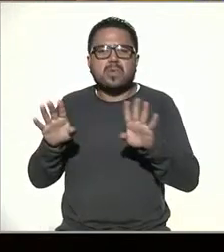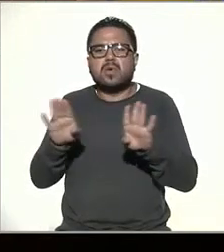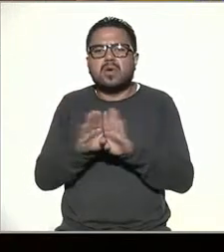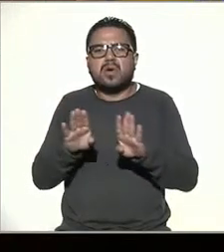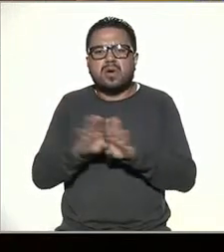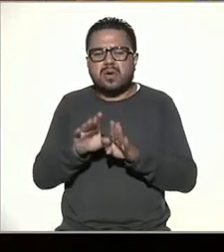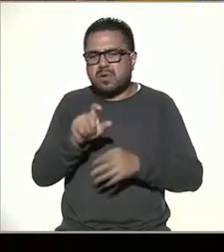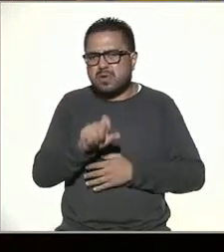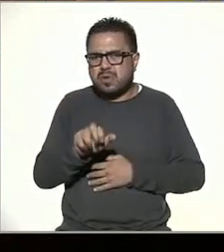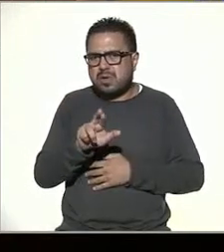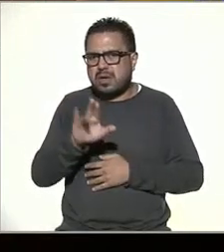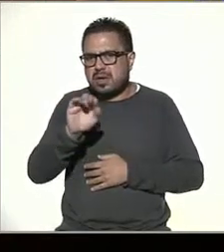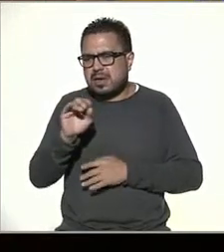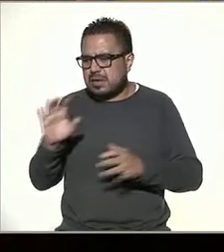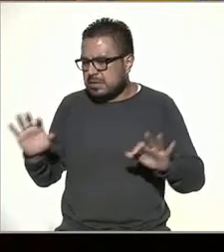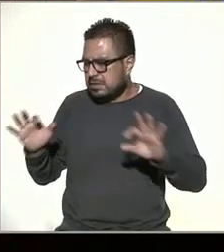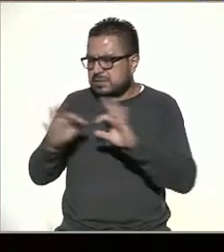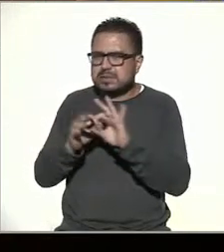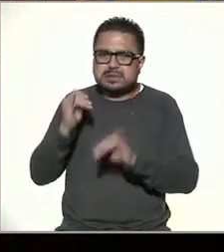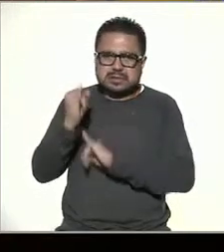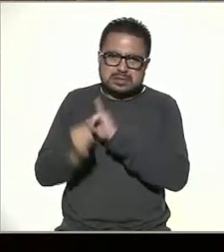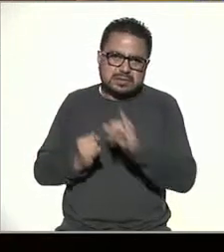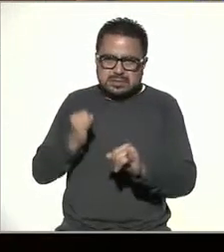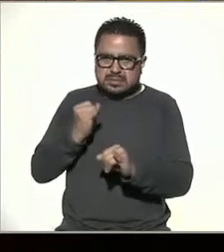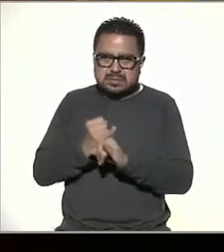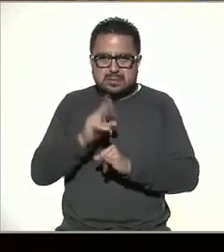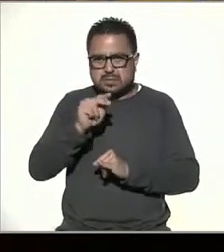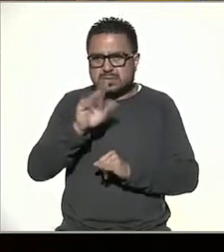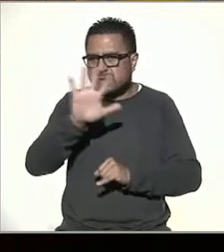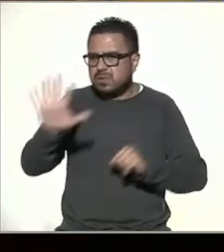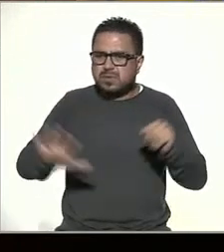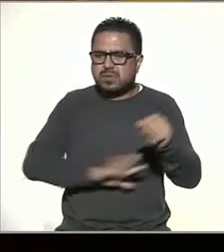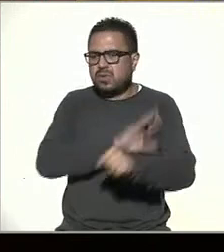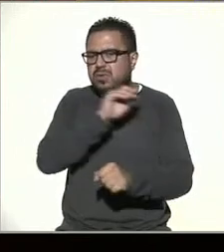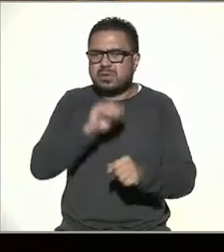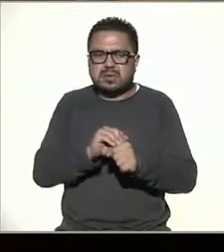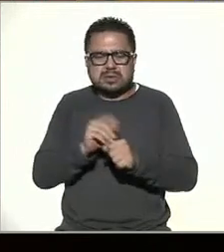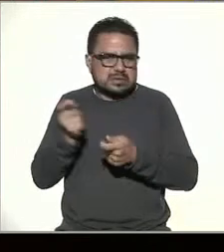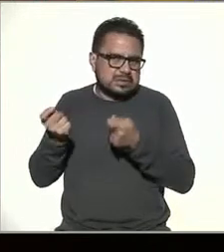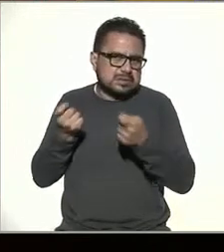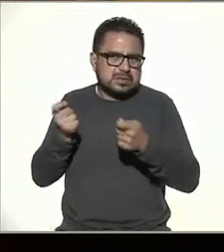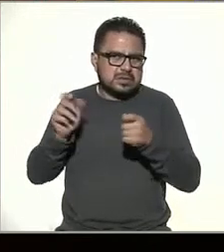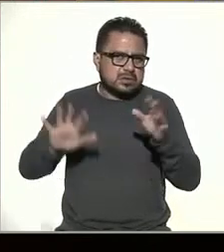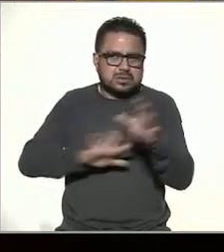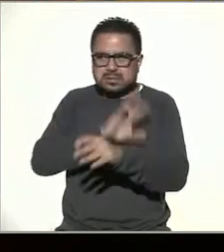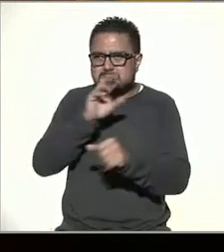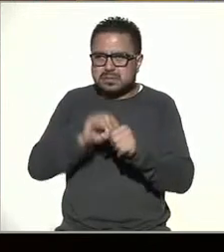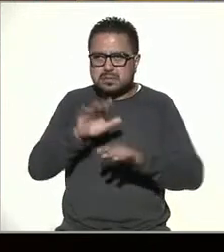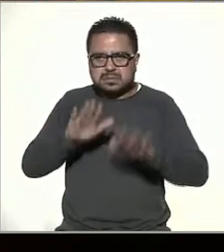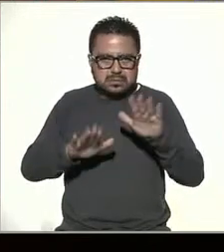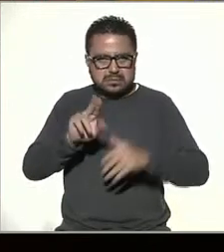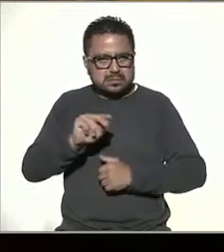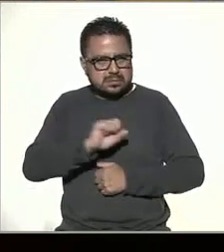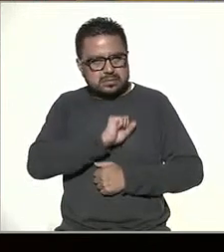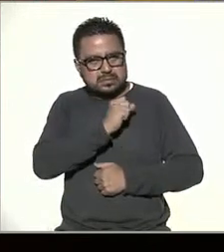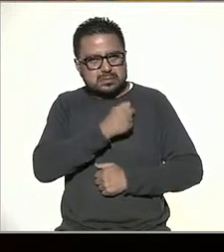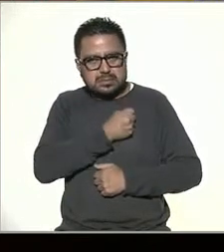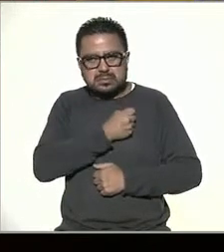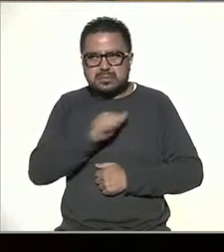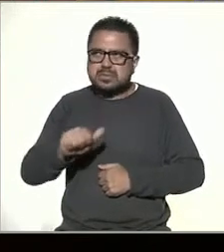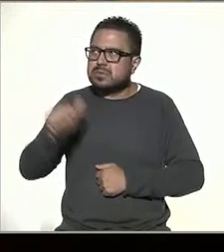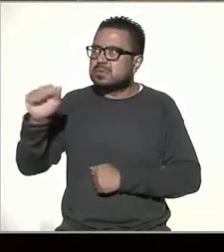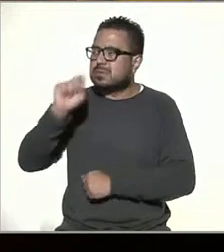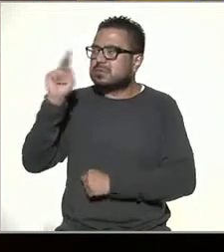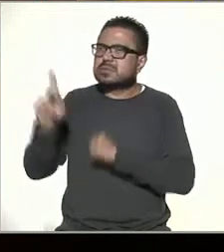acuerdos y alianzas internacionales y no todo no es bueno regular todo a veces no es sano lo vemos en otros